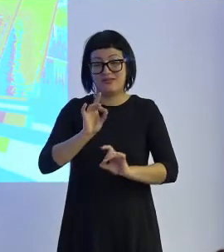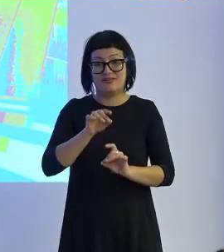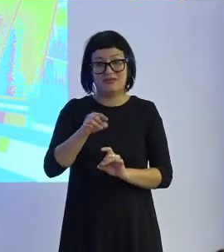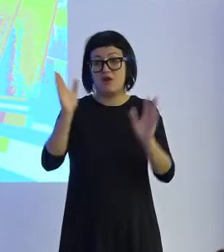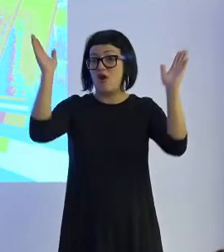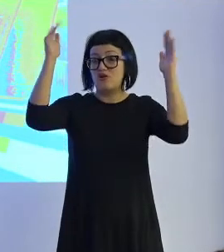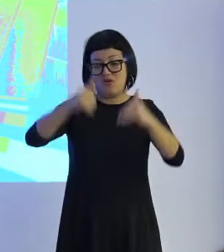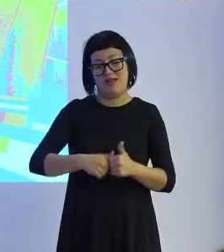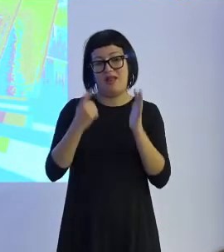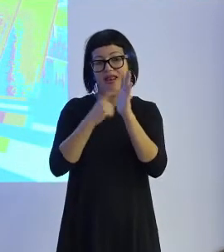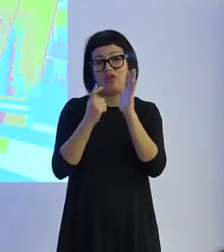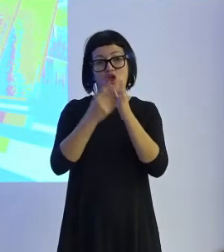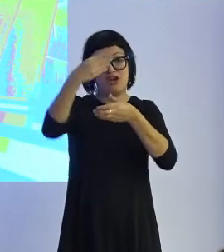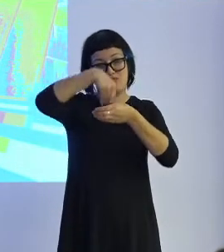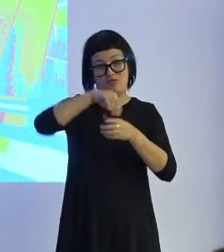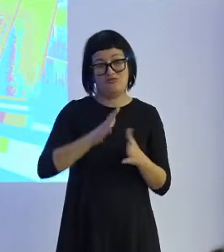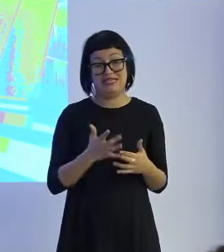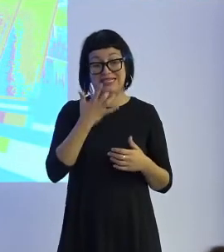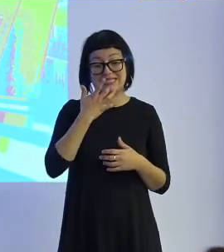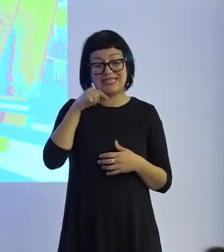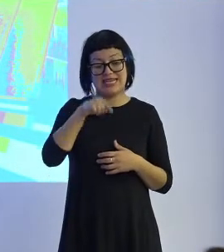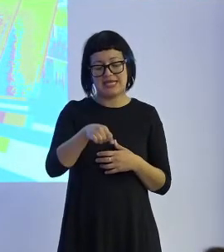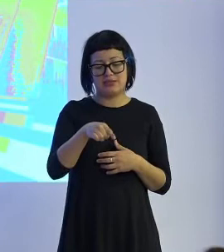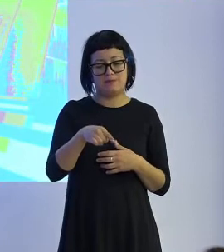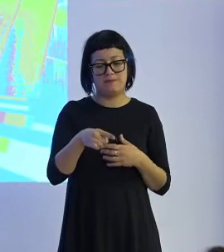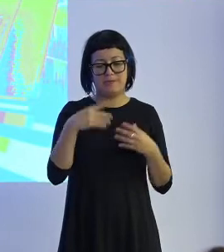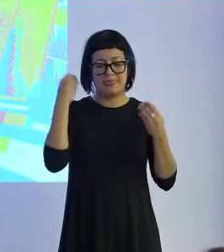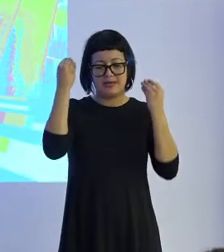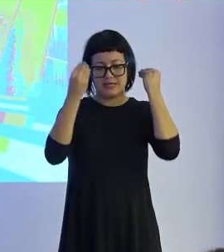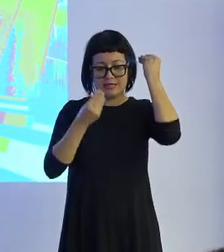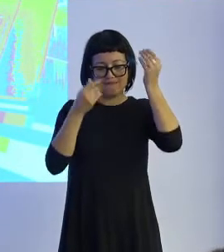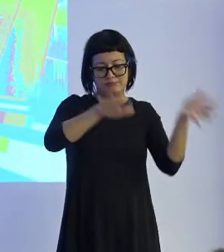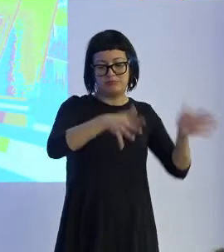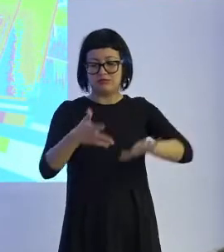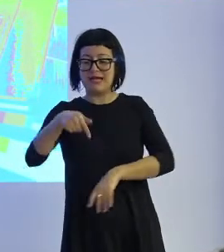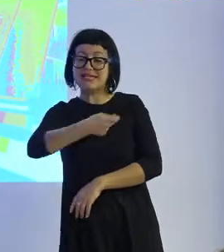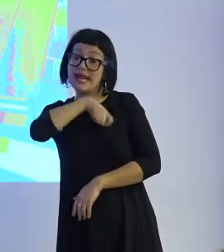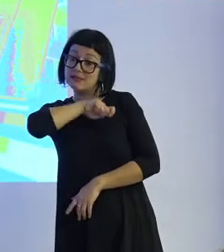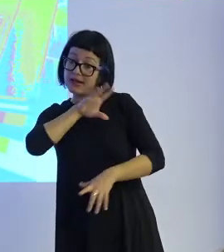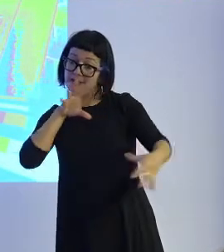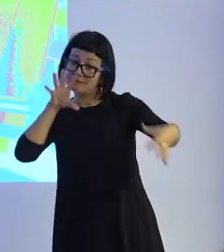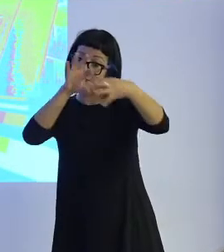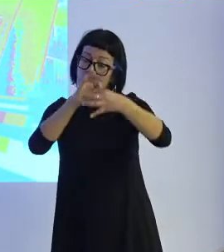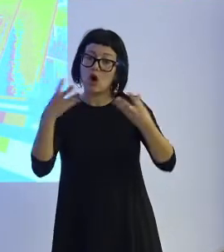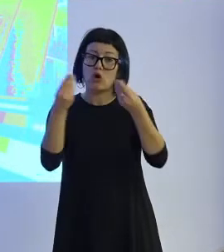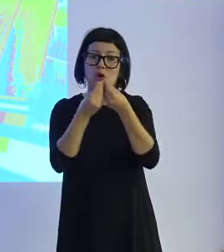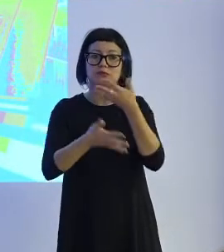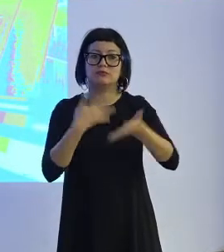existía para el algoritmo. Si hacemos ese ejercicio aquí en España y lo hacemos respecto a